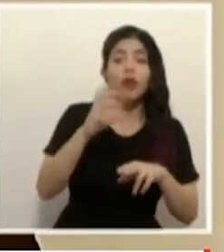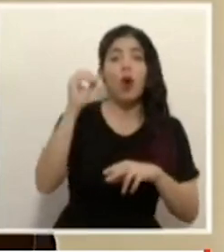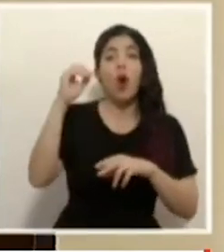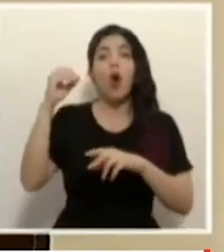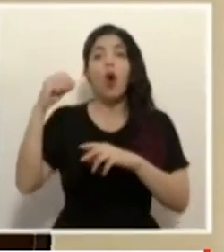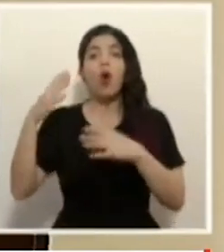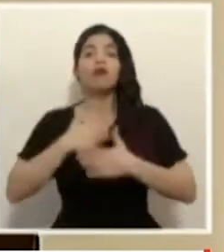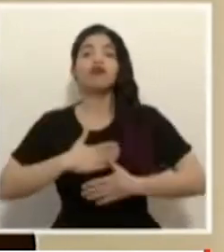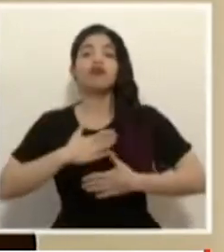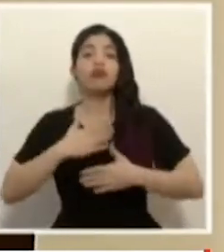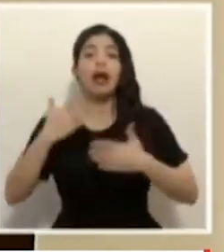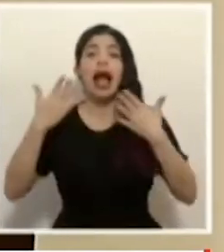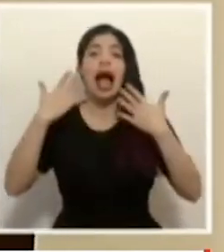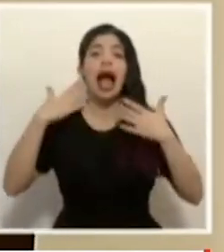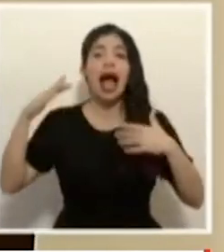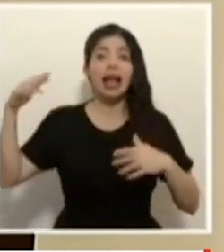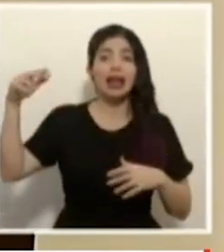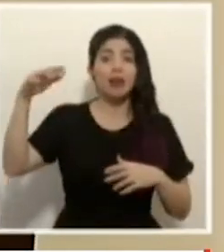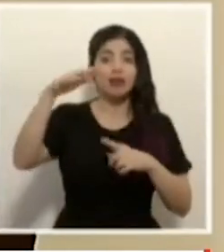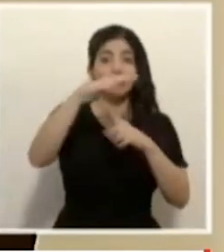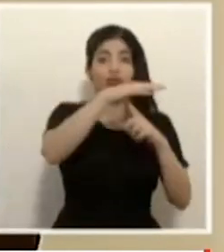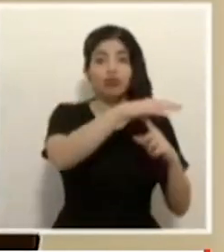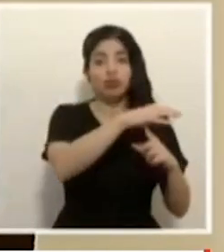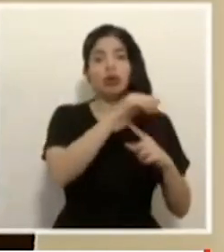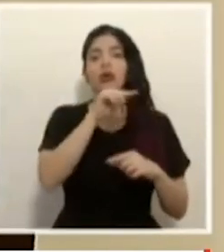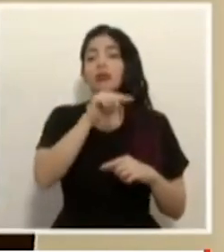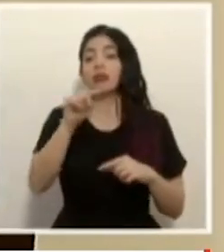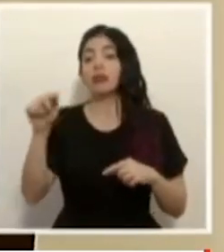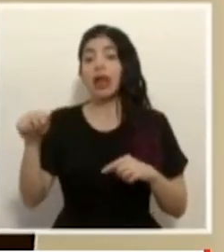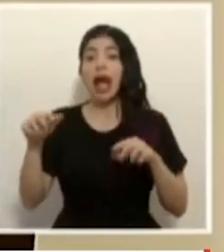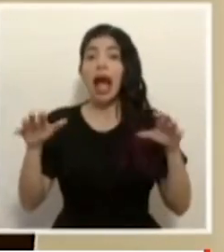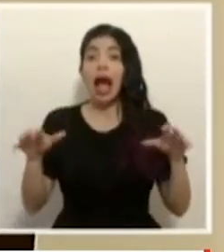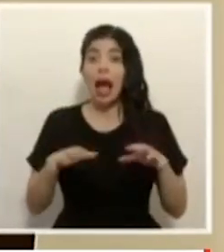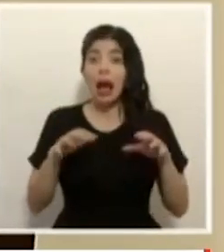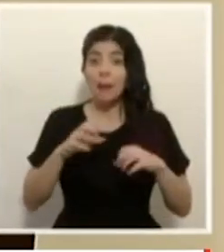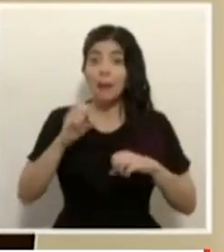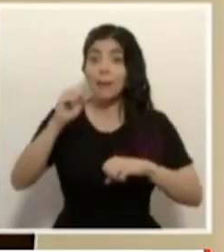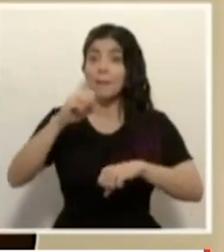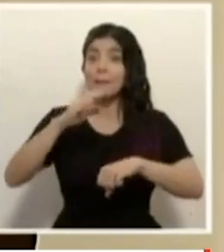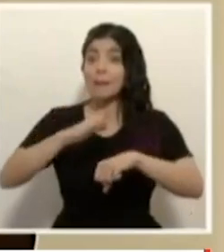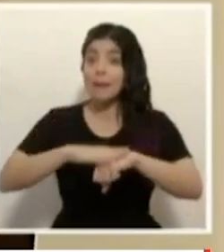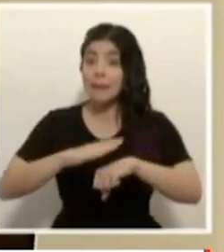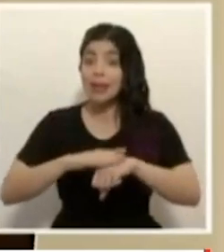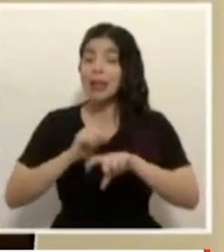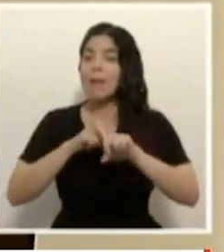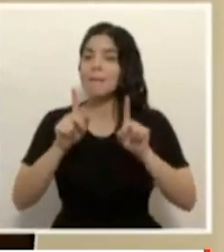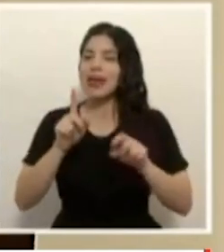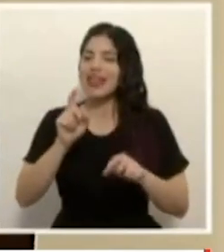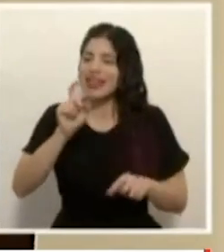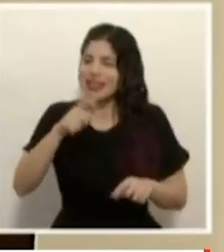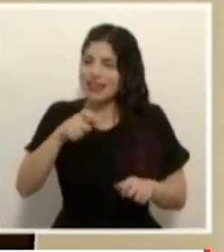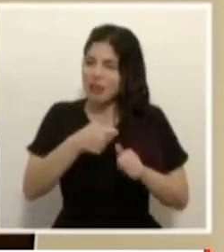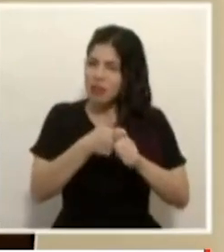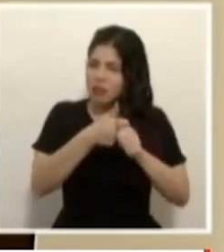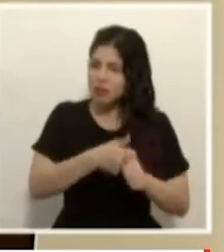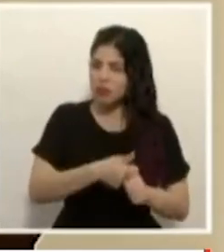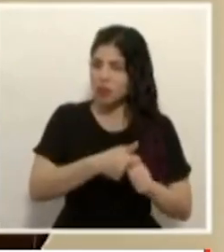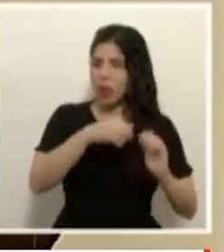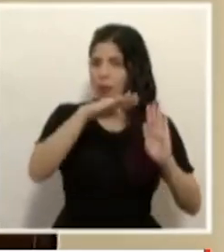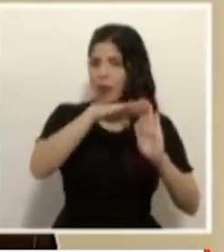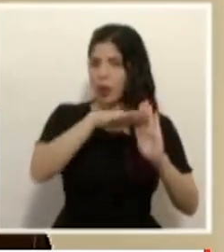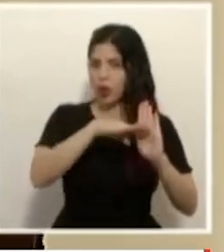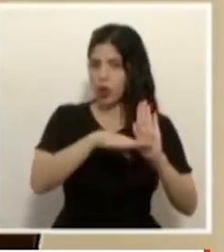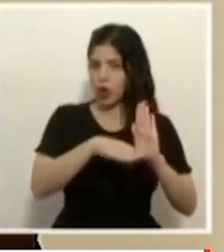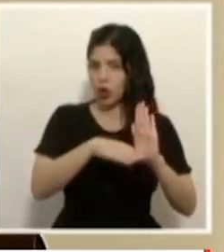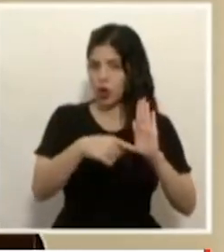Pero de nuevo, estas actividades se van a permitir bajo estricto cumplimiento de los protocolos y los